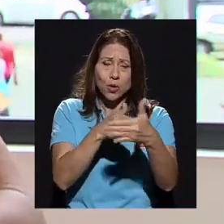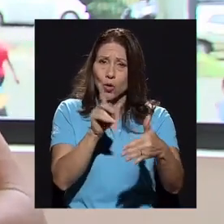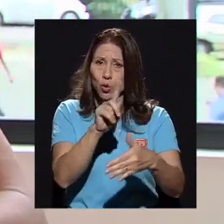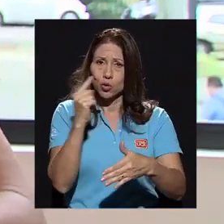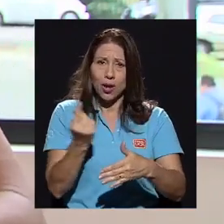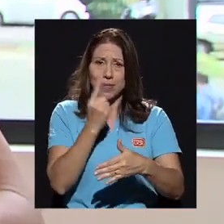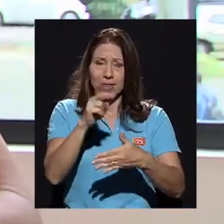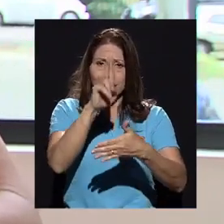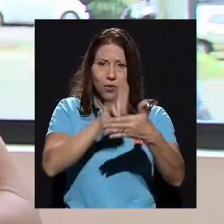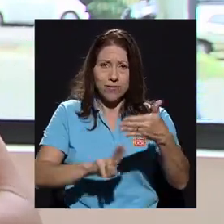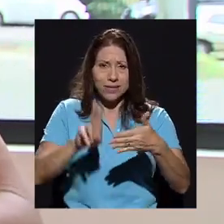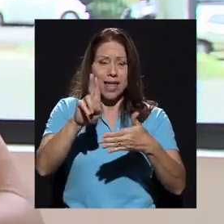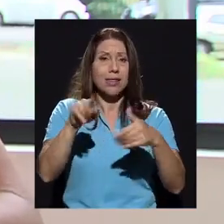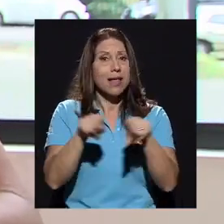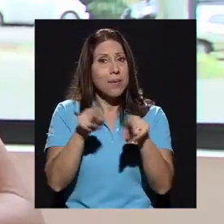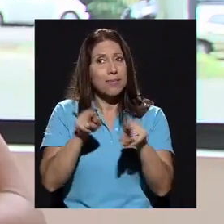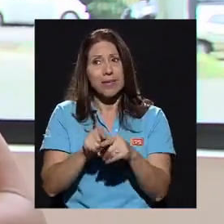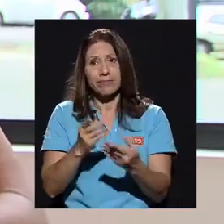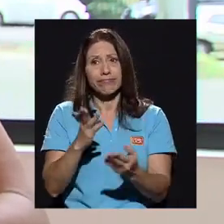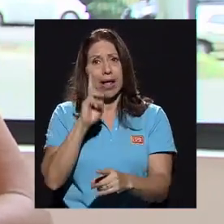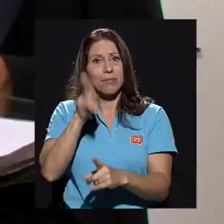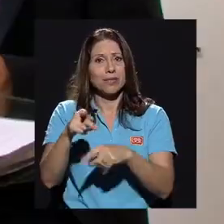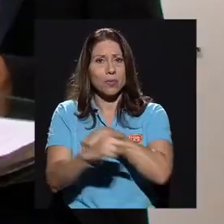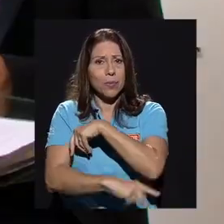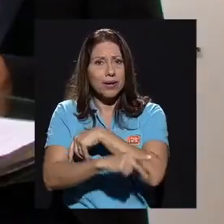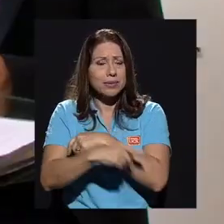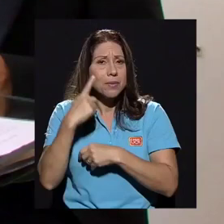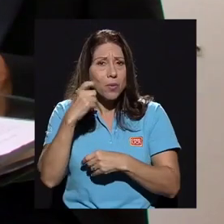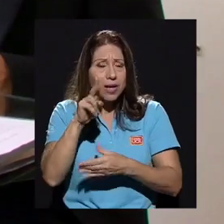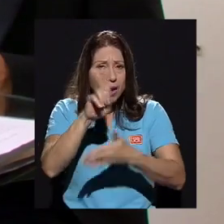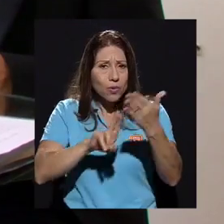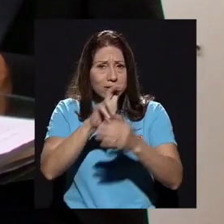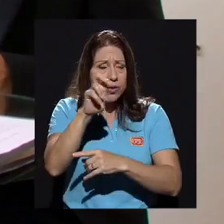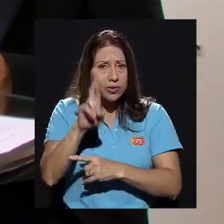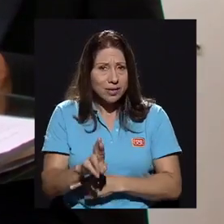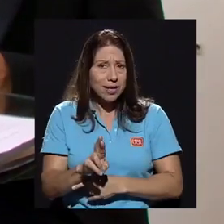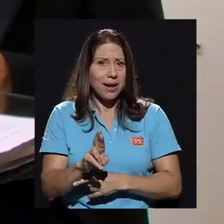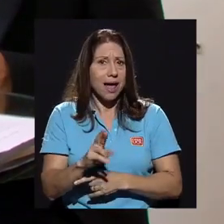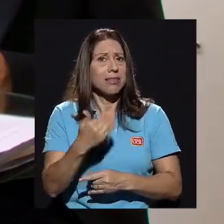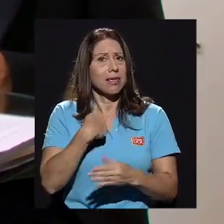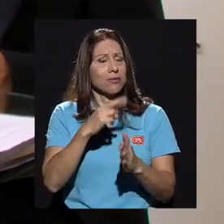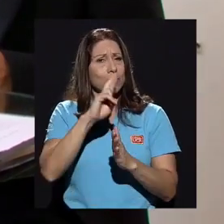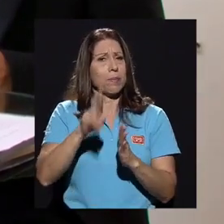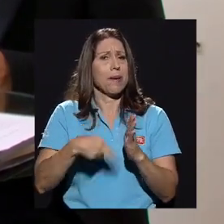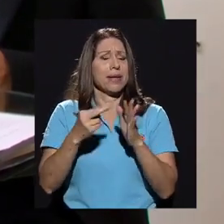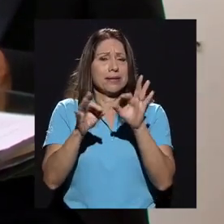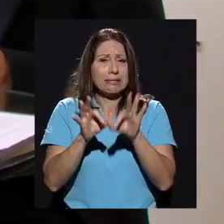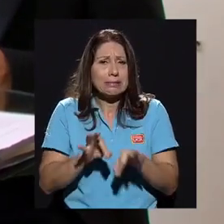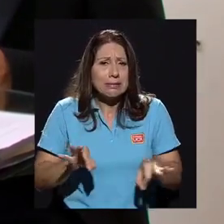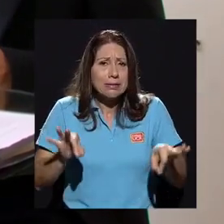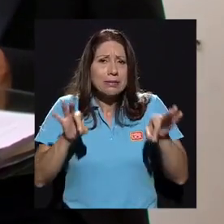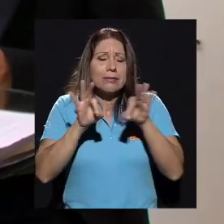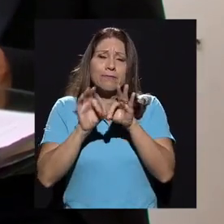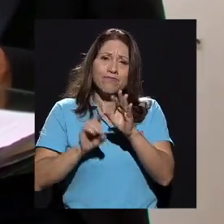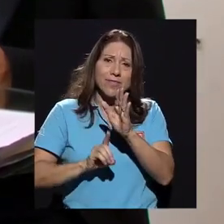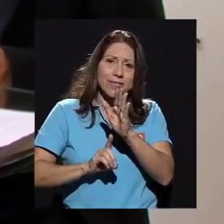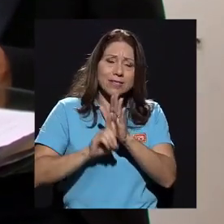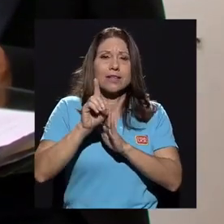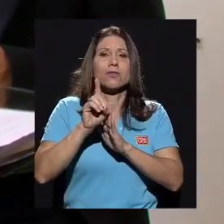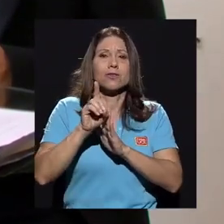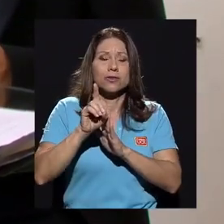bueno, a la Universidad y al mismo país. Porque la Universidad de Costa Rica tiene un papel importantísimo en el desarrollo